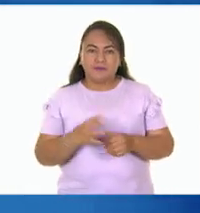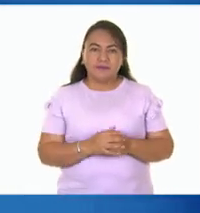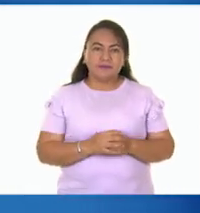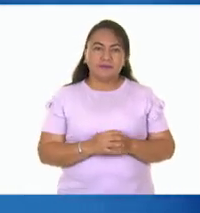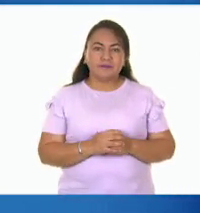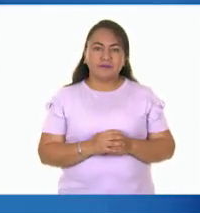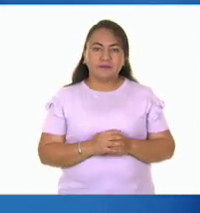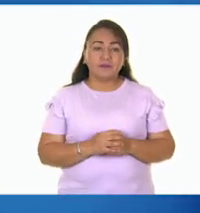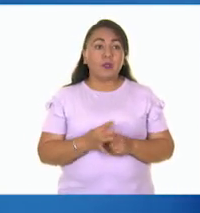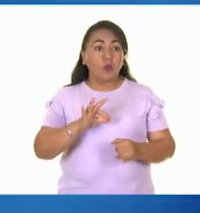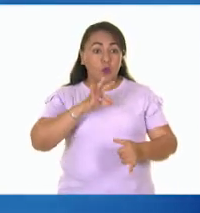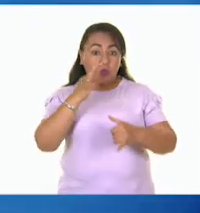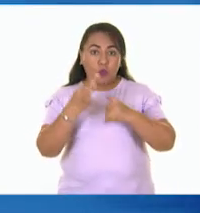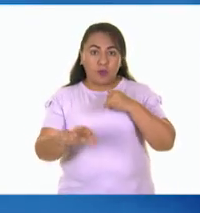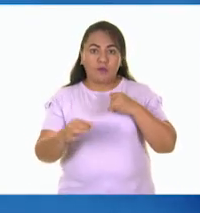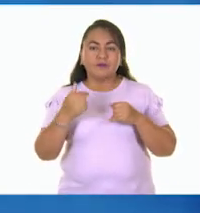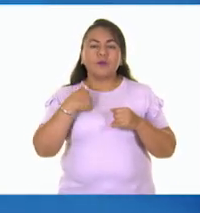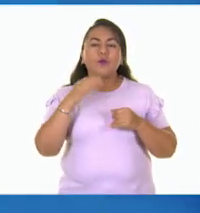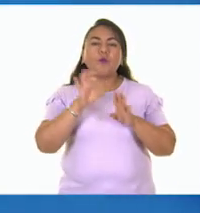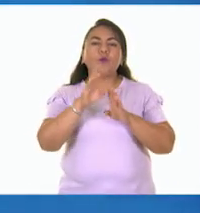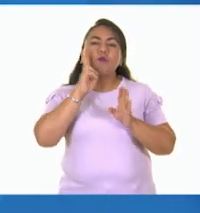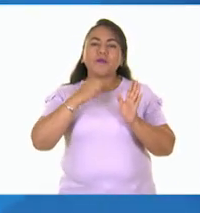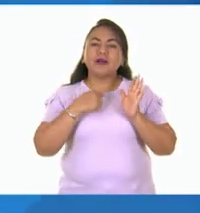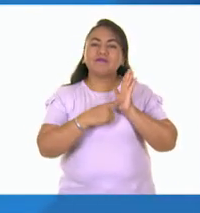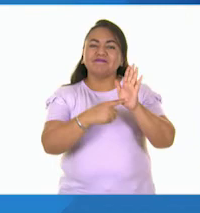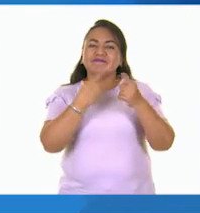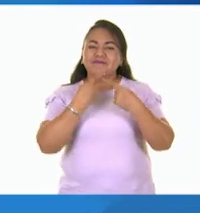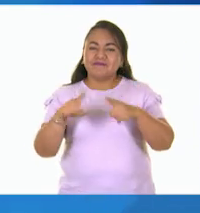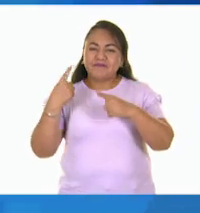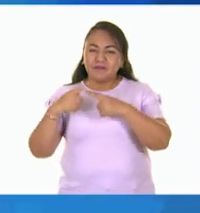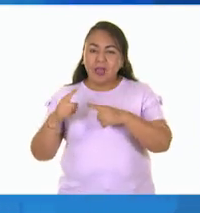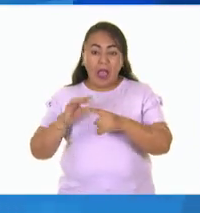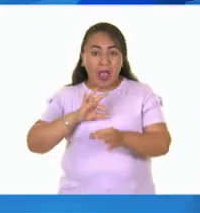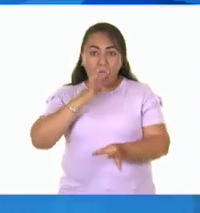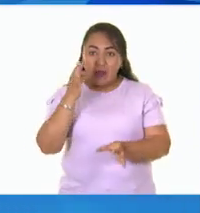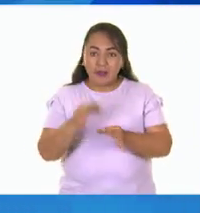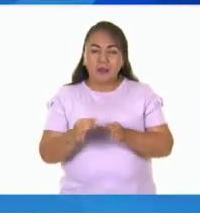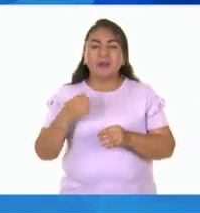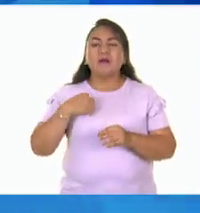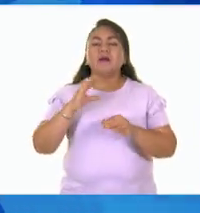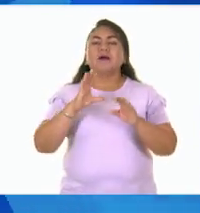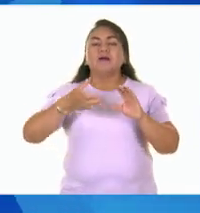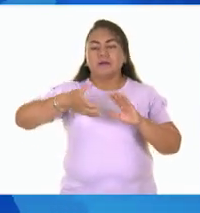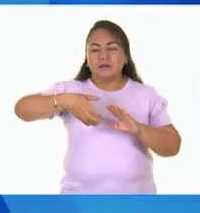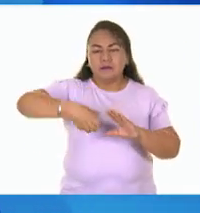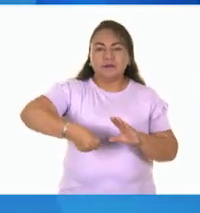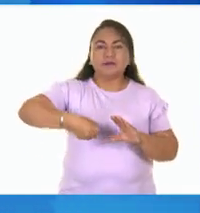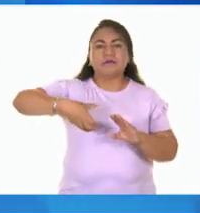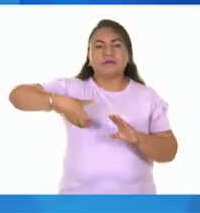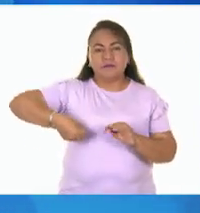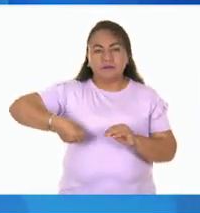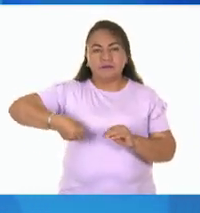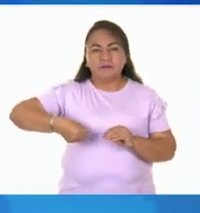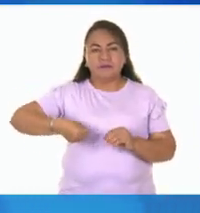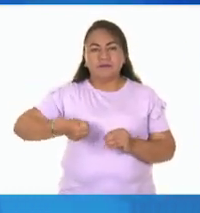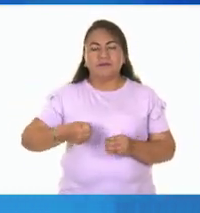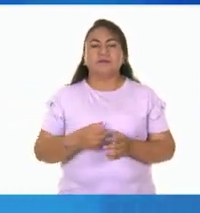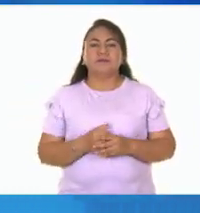Para finalizar nuestro muestrario vamos a engrapar el lado izquierdo.